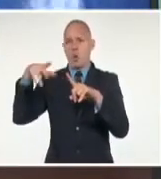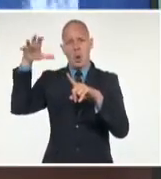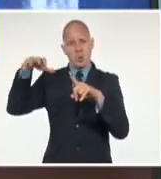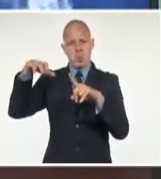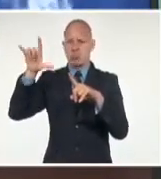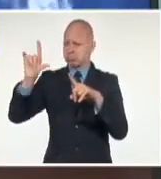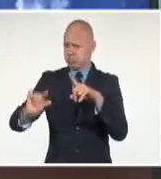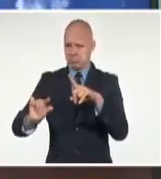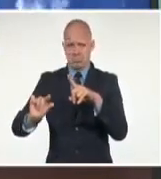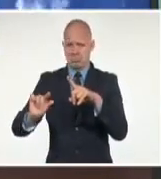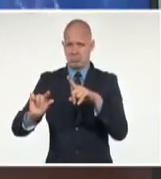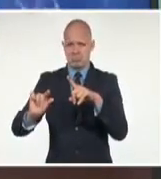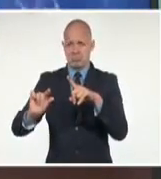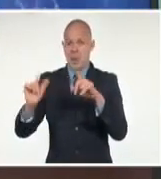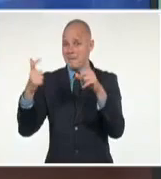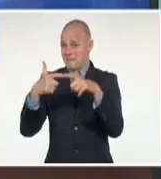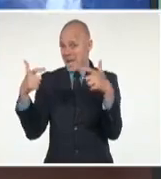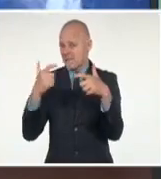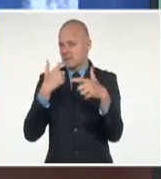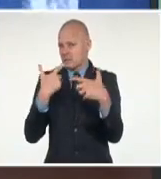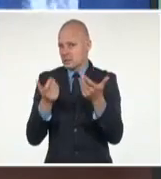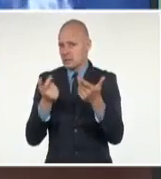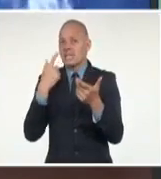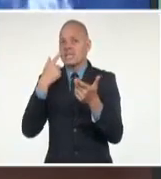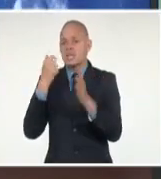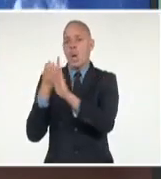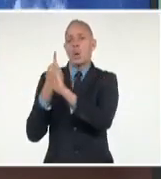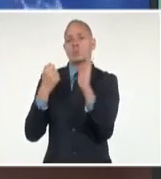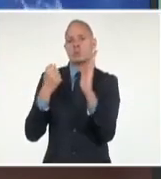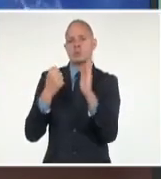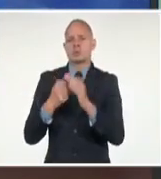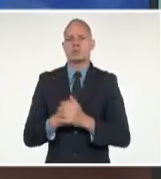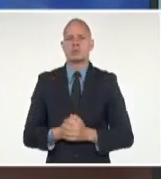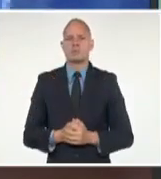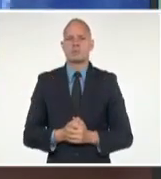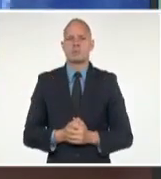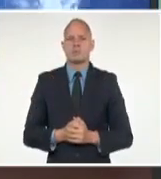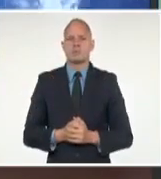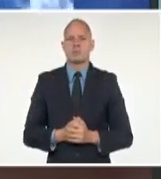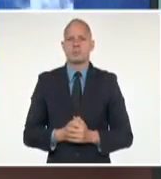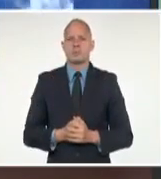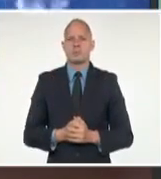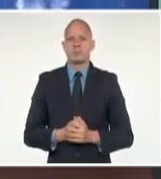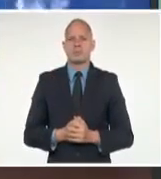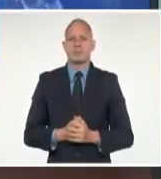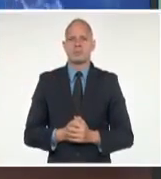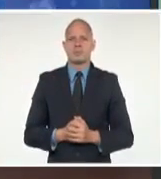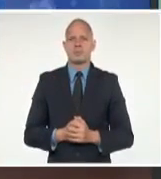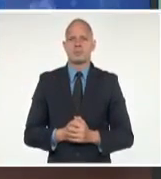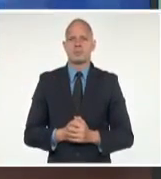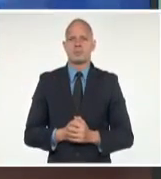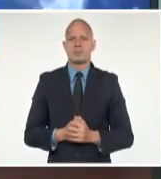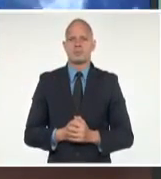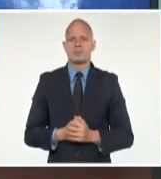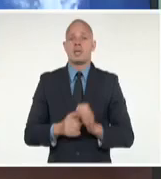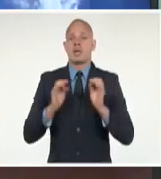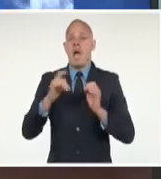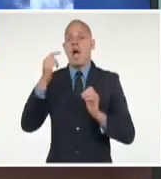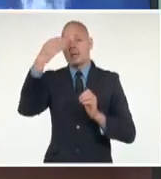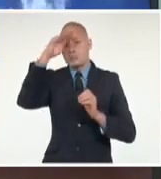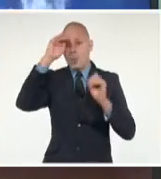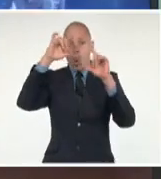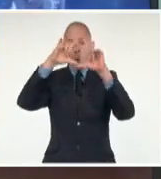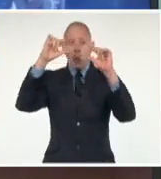el centro está en los 22.9 grados norte, con 81.9 grados oeste, y eso queda